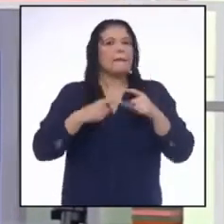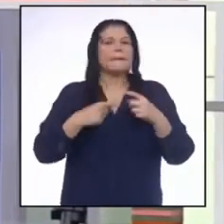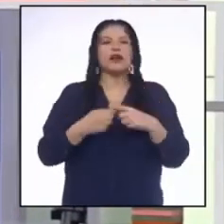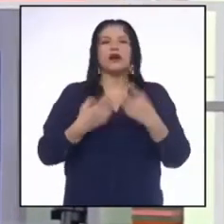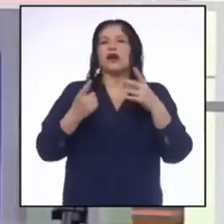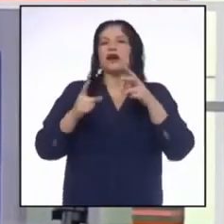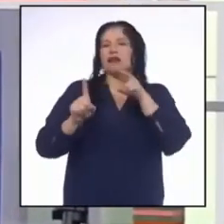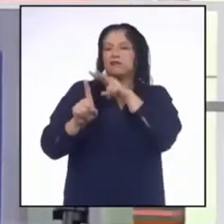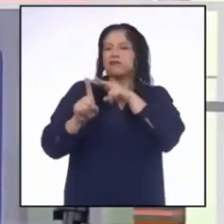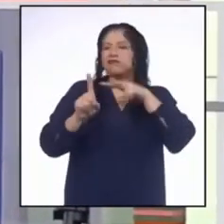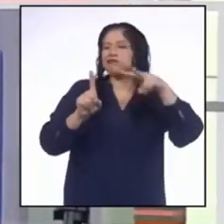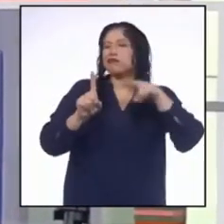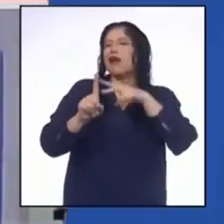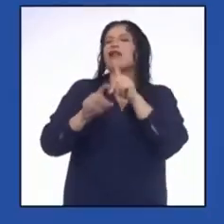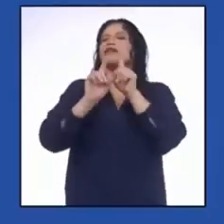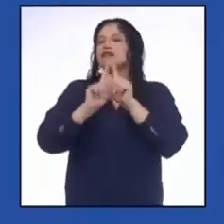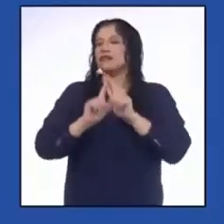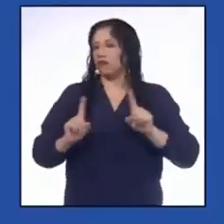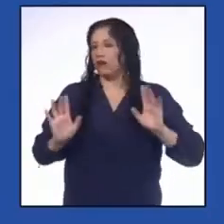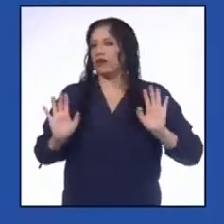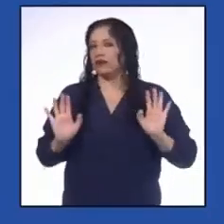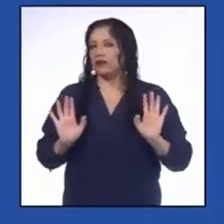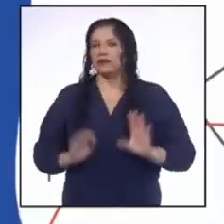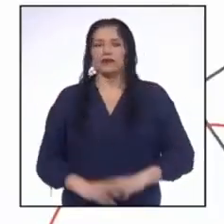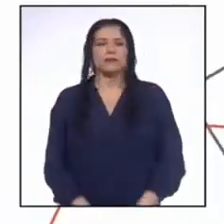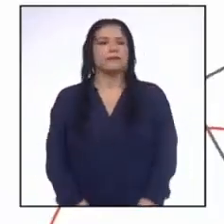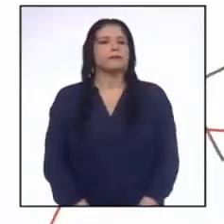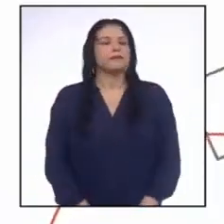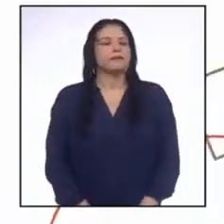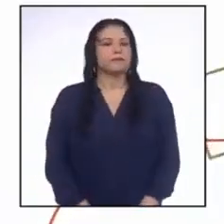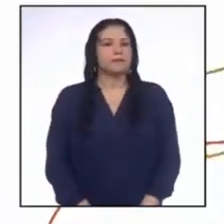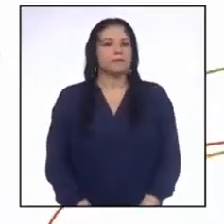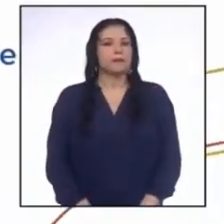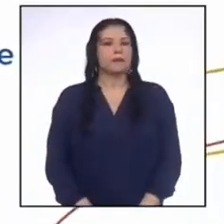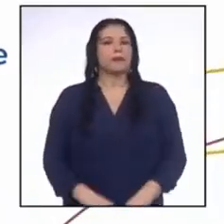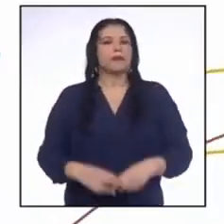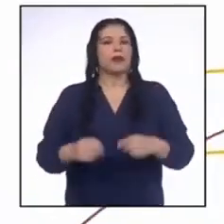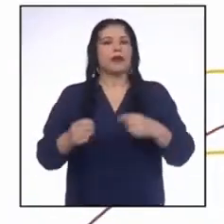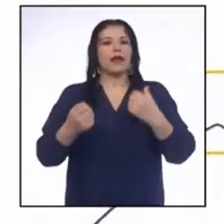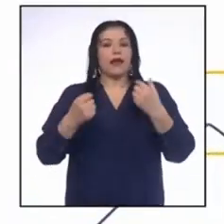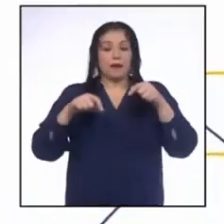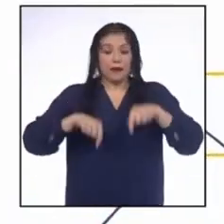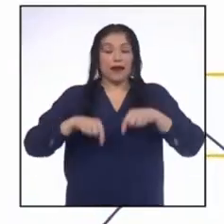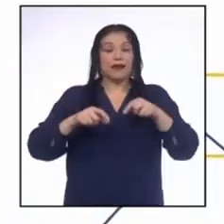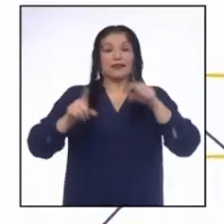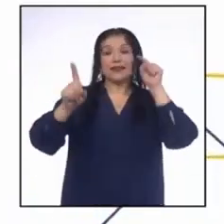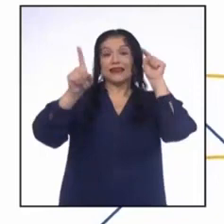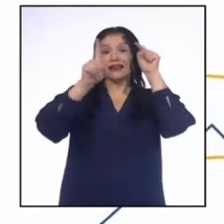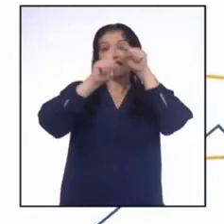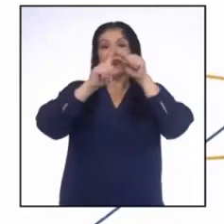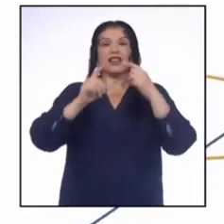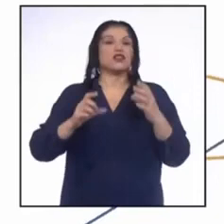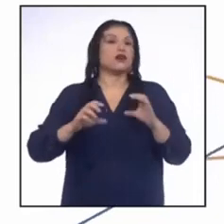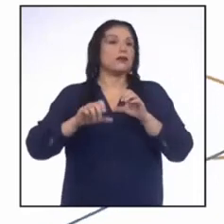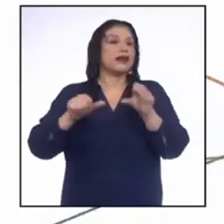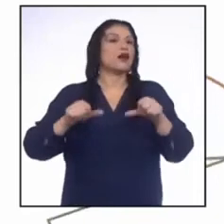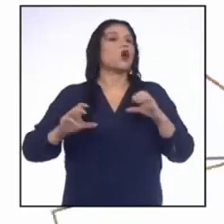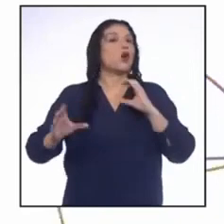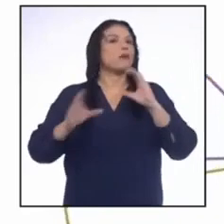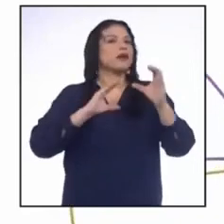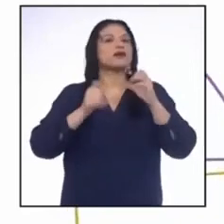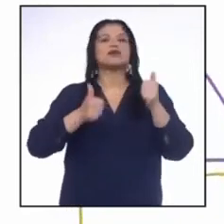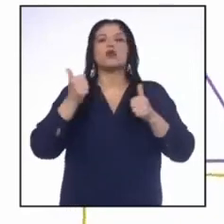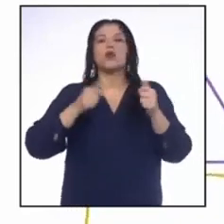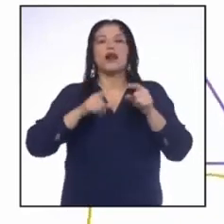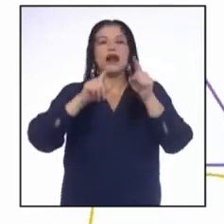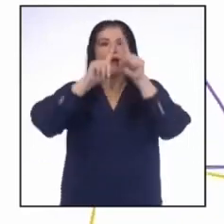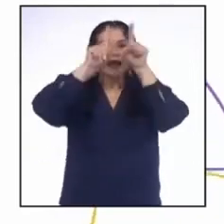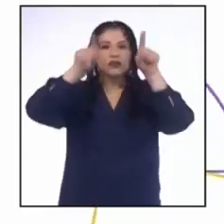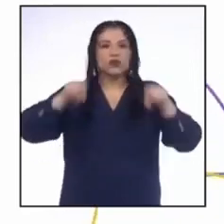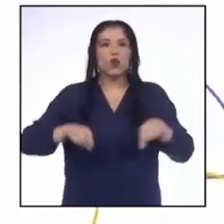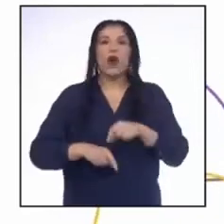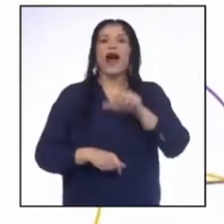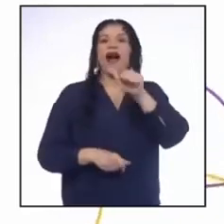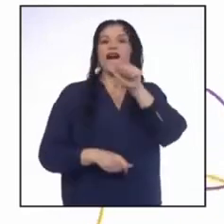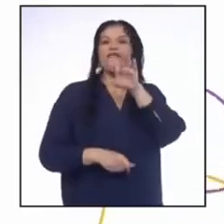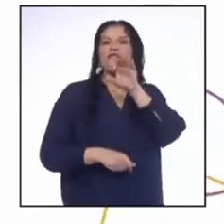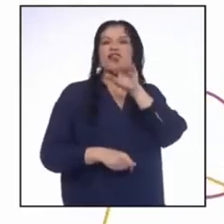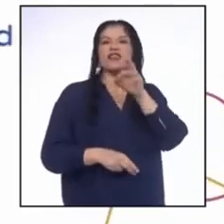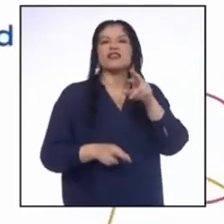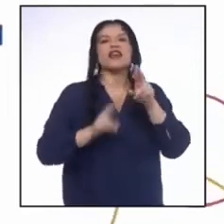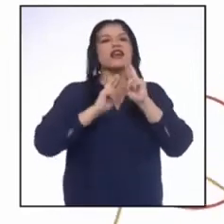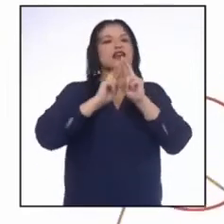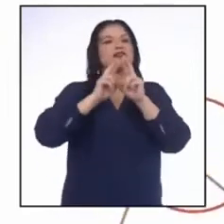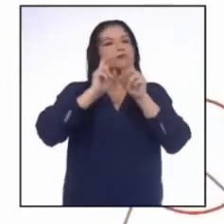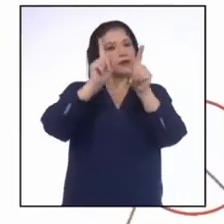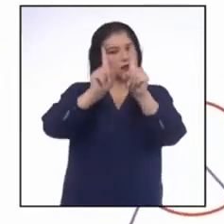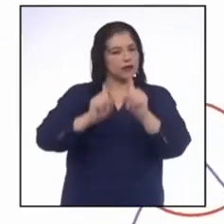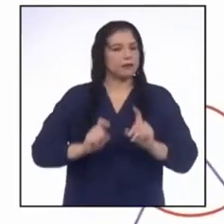diferentes perspectivas. El reto para el área de comunicación es la creación de un afiche que responda a la